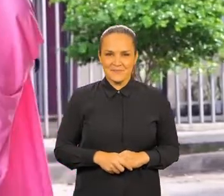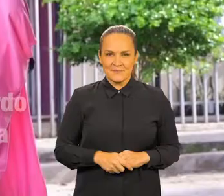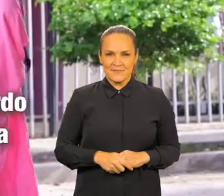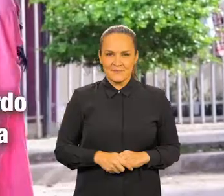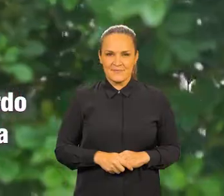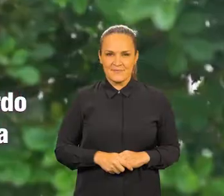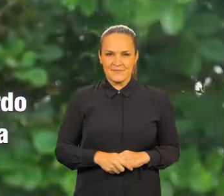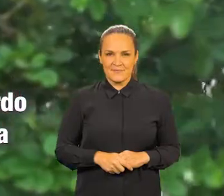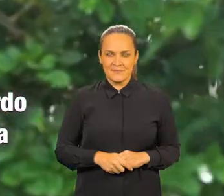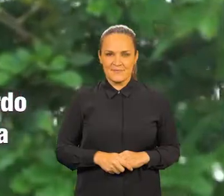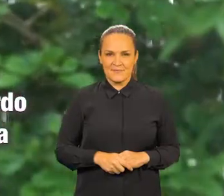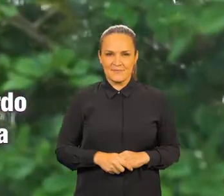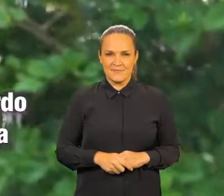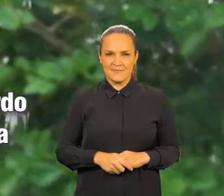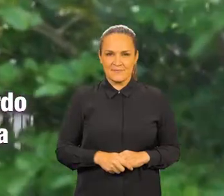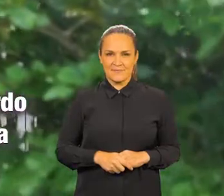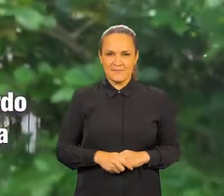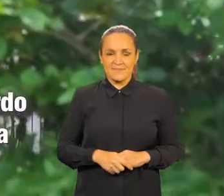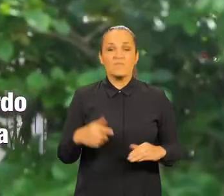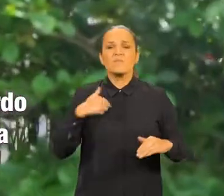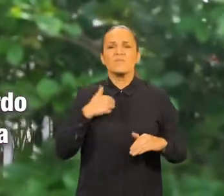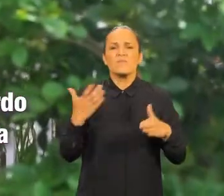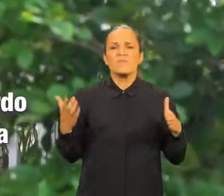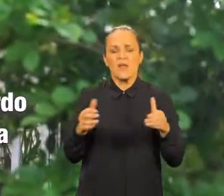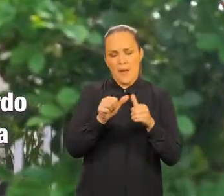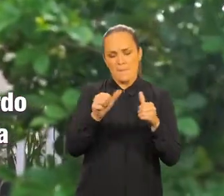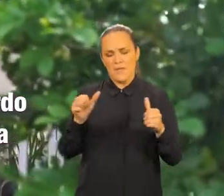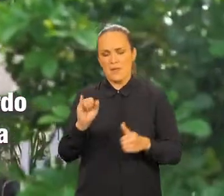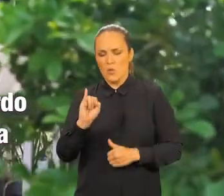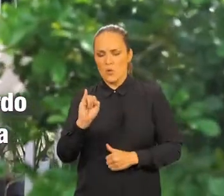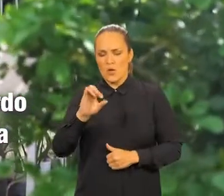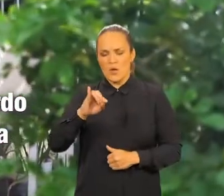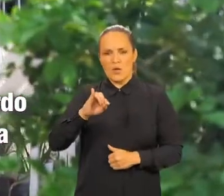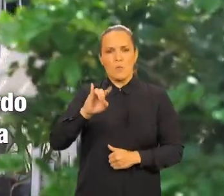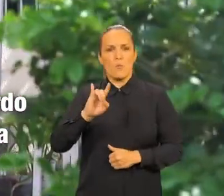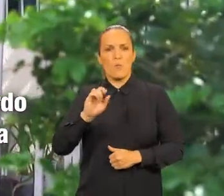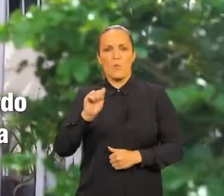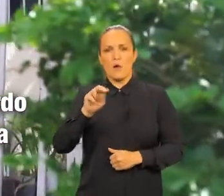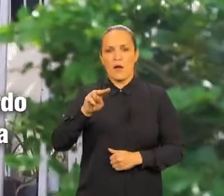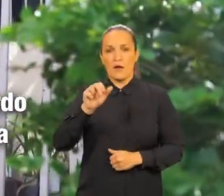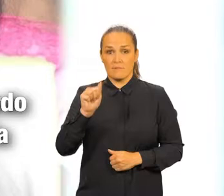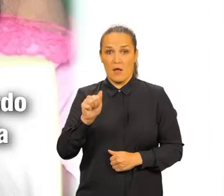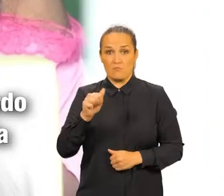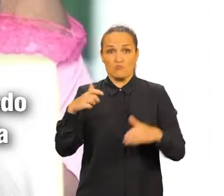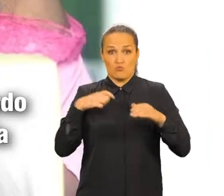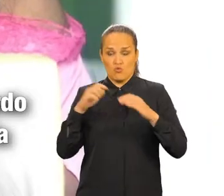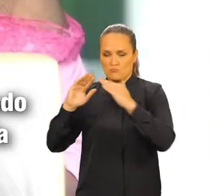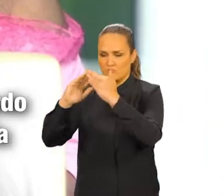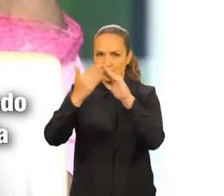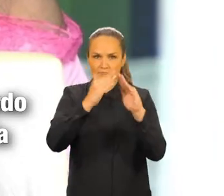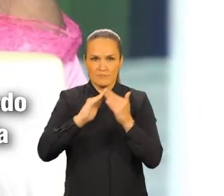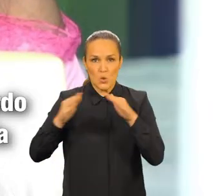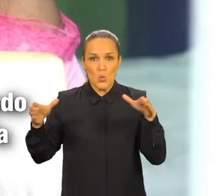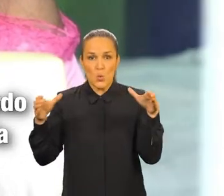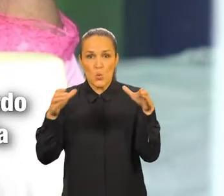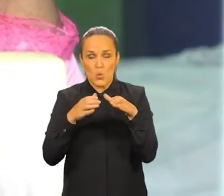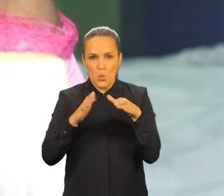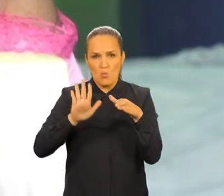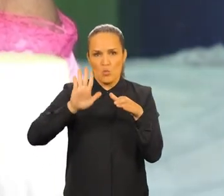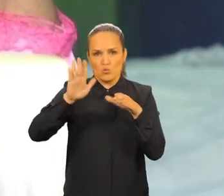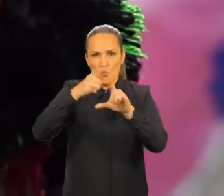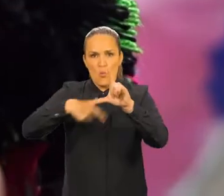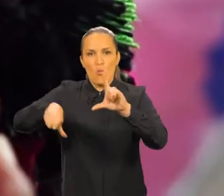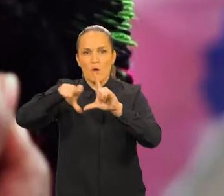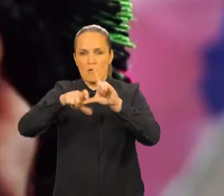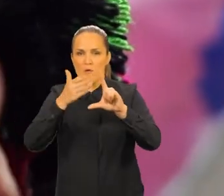Mi clan es Ipuana. Vengo del resguardo Valle a Bangloma. Al principio no tenía